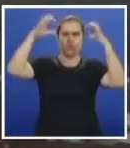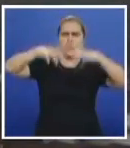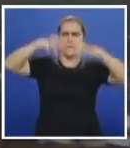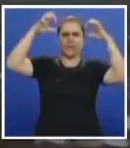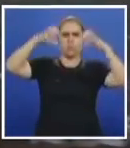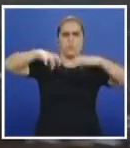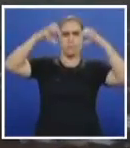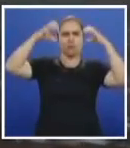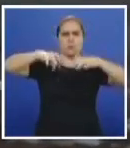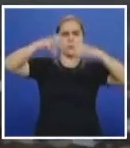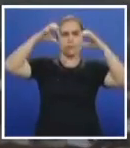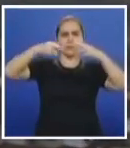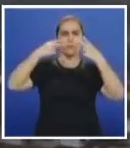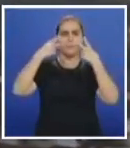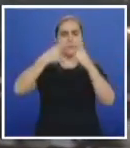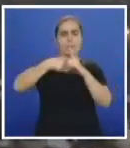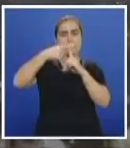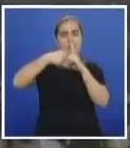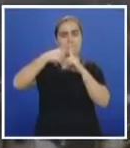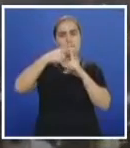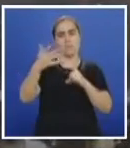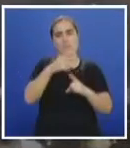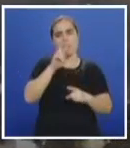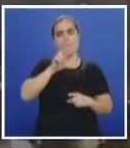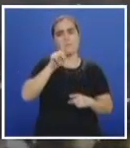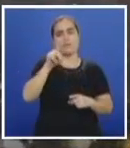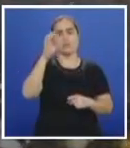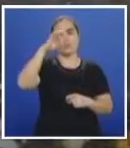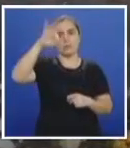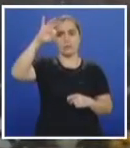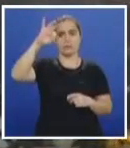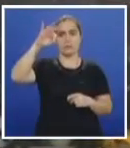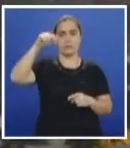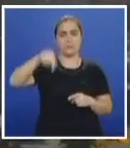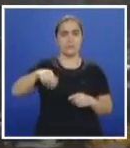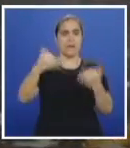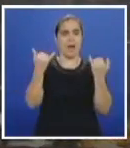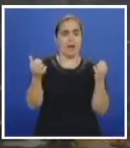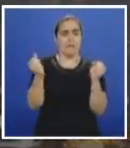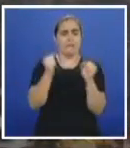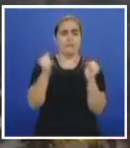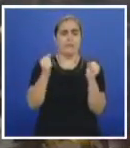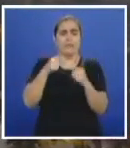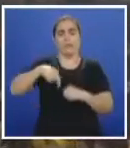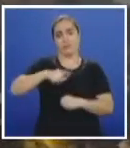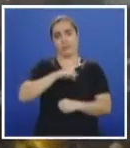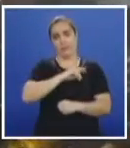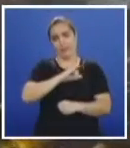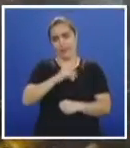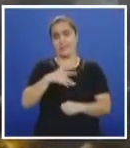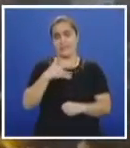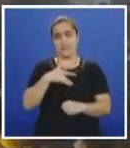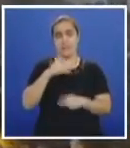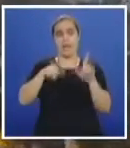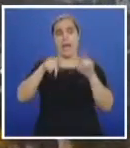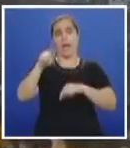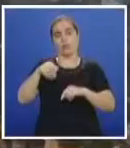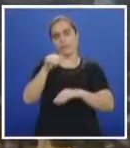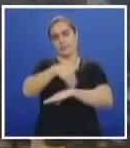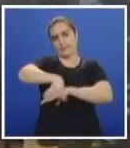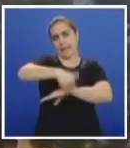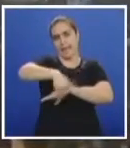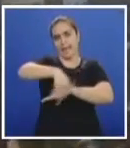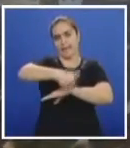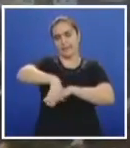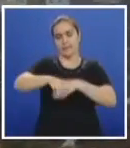registros presentan una temperatura promedio de 21 grados centígrados, está haciendo frío hoy en el Valle del Cauca. Algunas vías de la ciudad